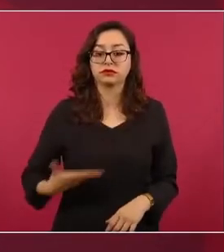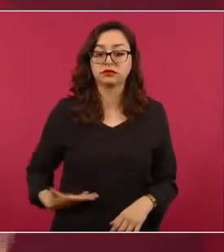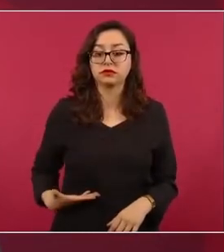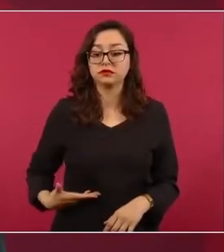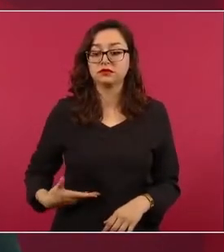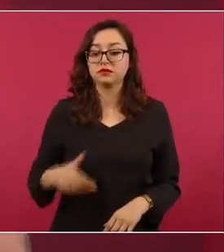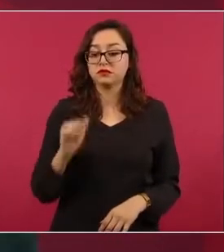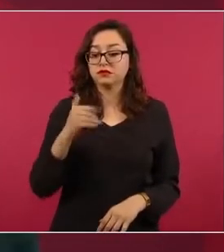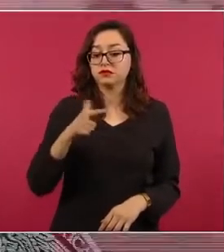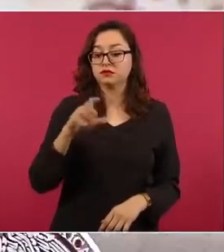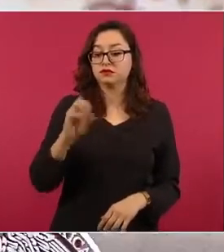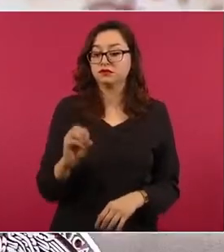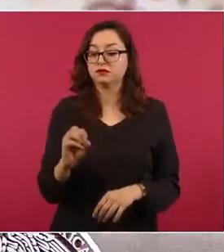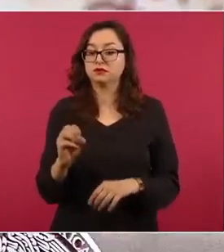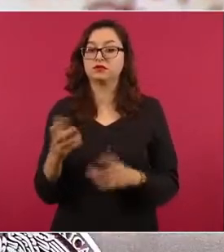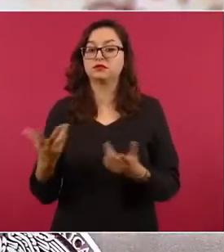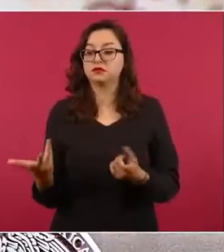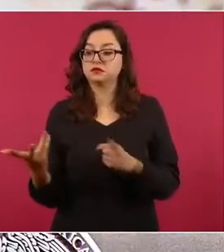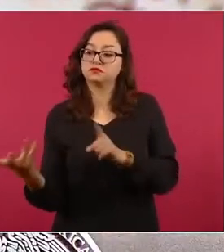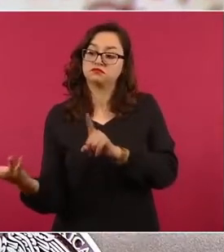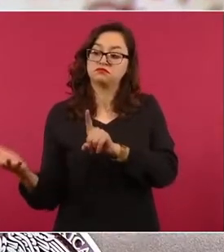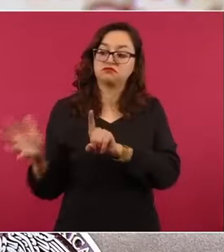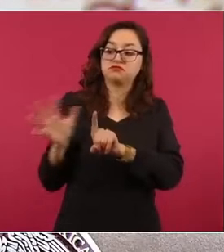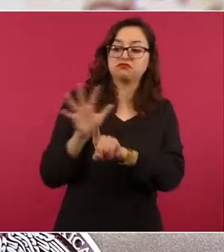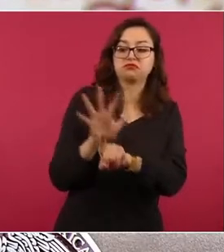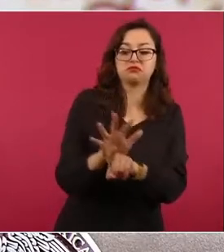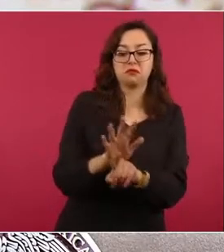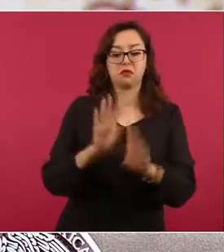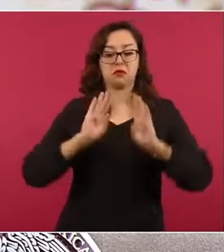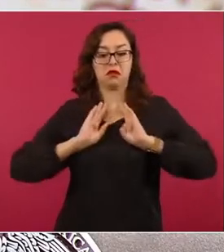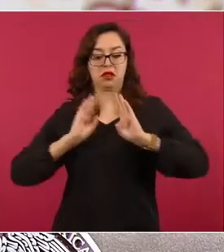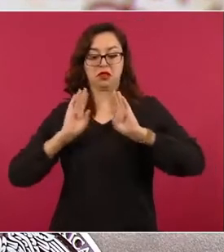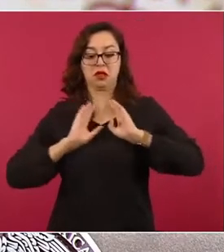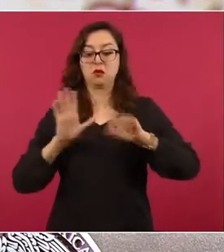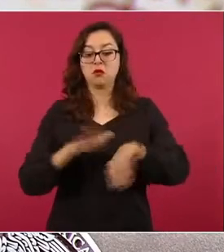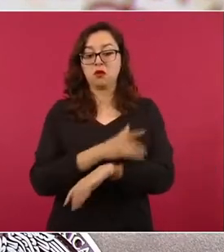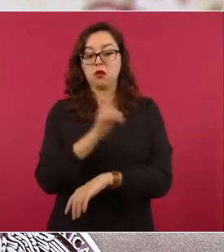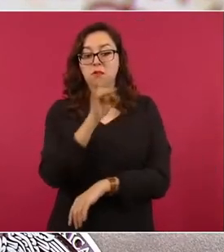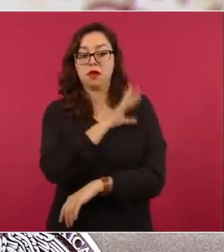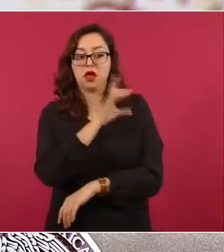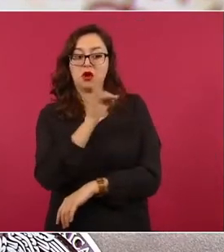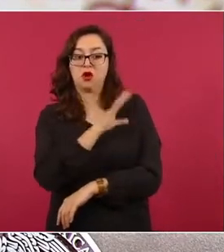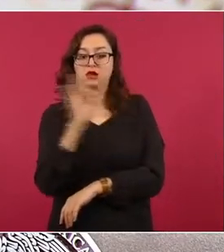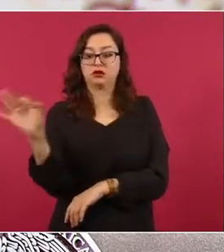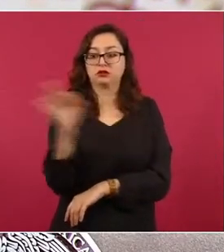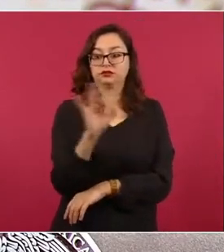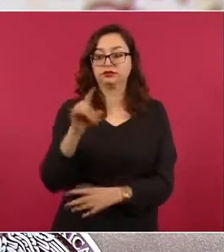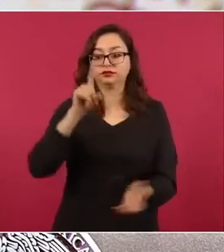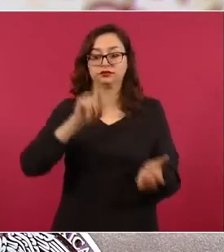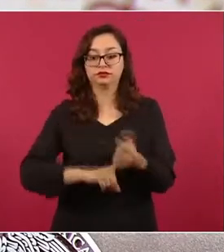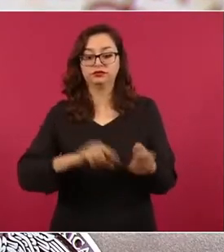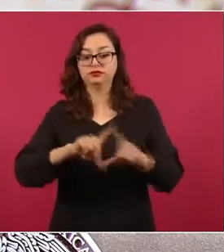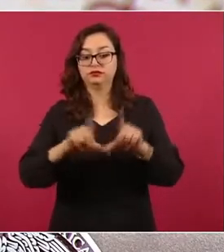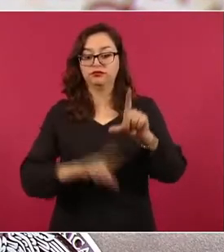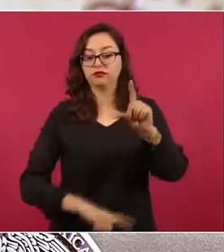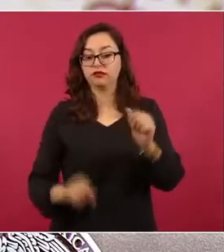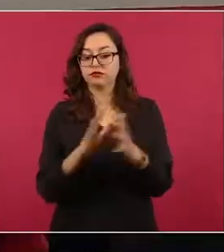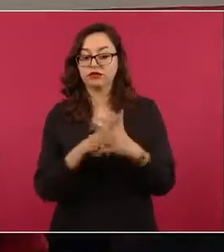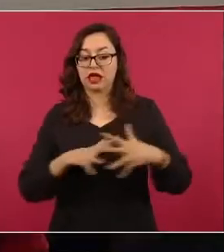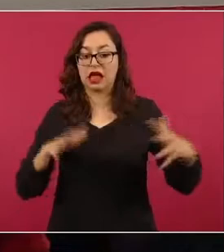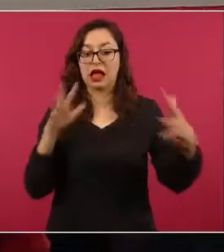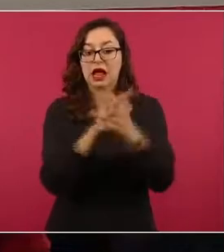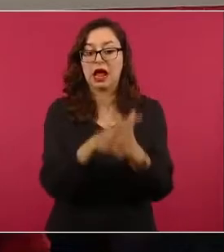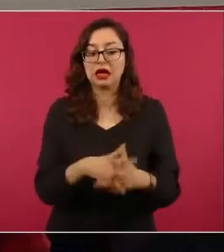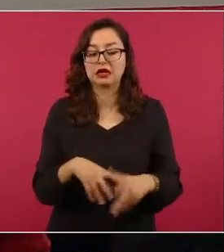esto, por temor a un supuesto golpe de Estado en su contra. No aporta la periodista ninguna prueba,